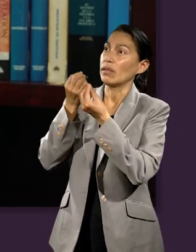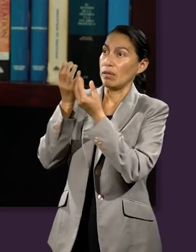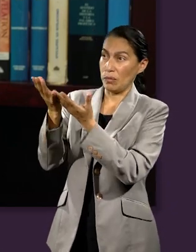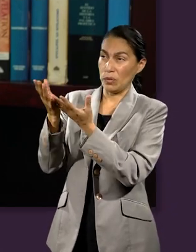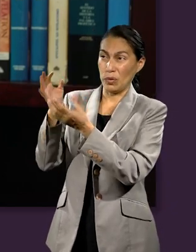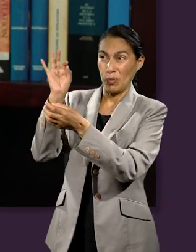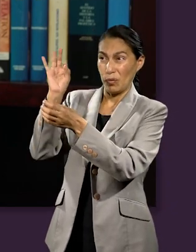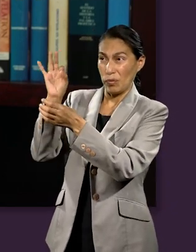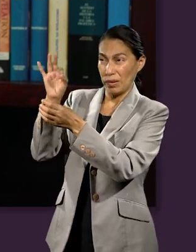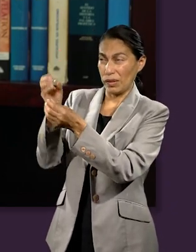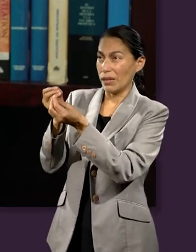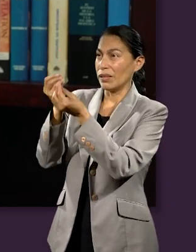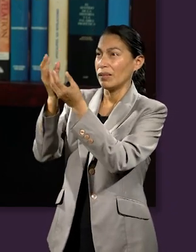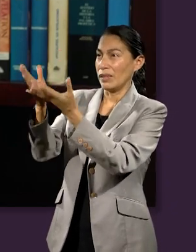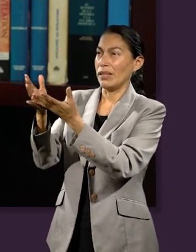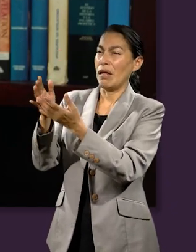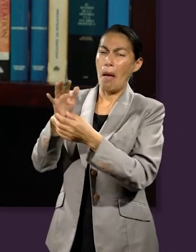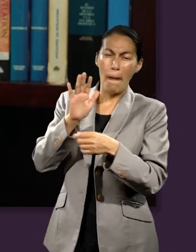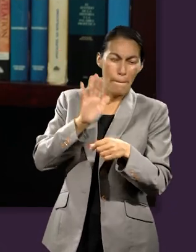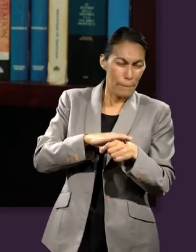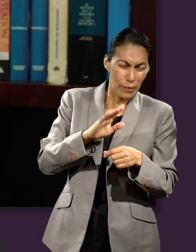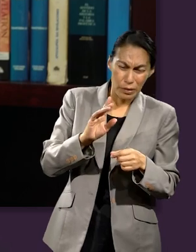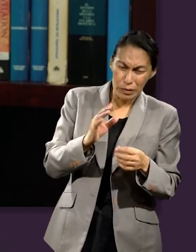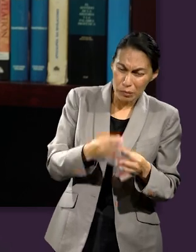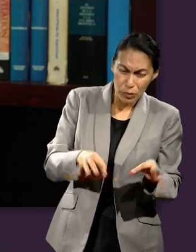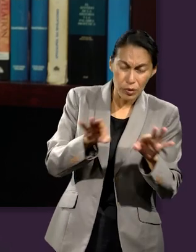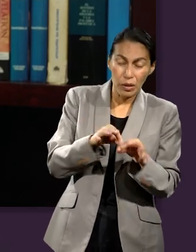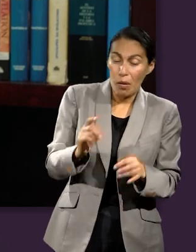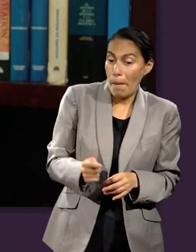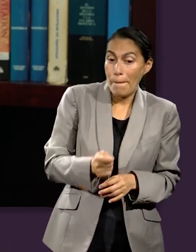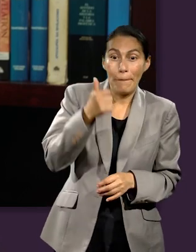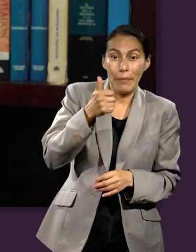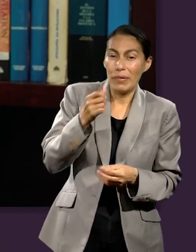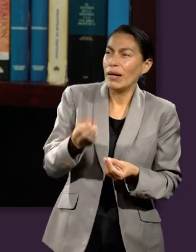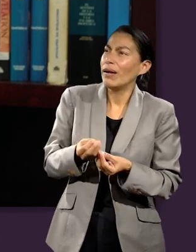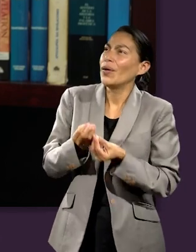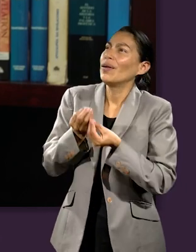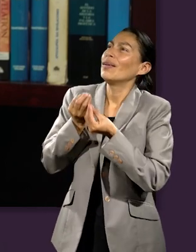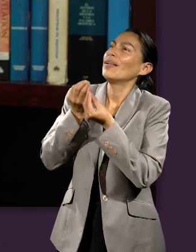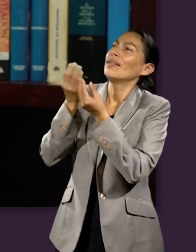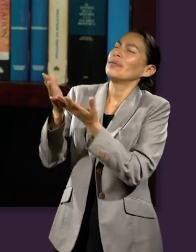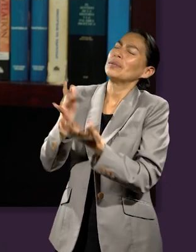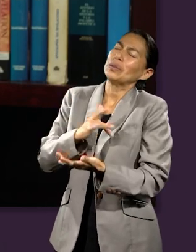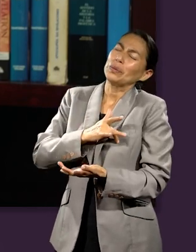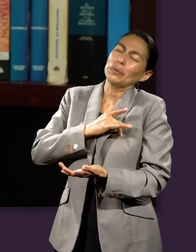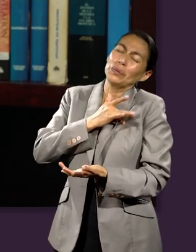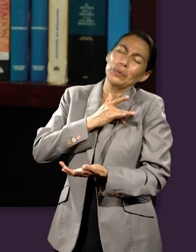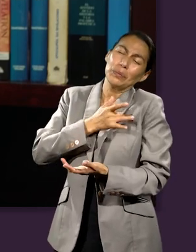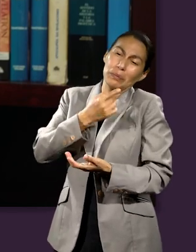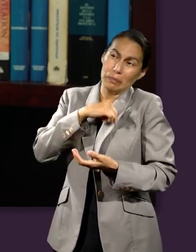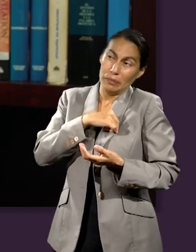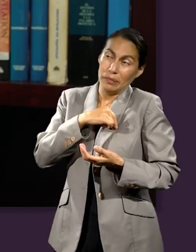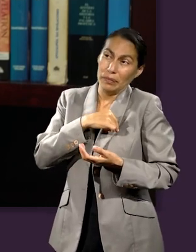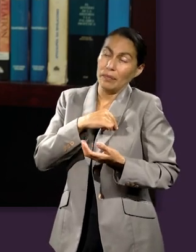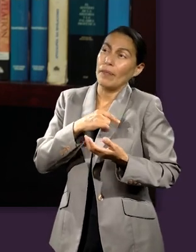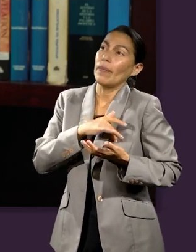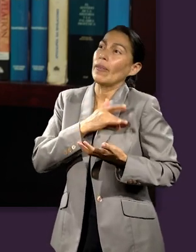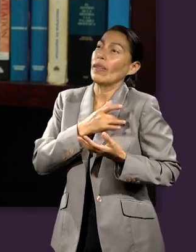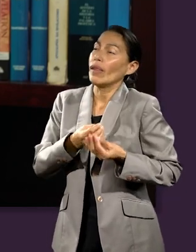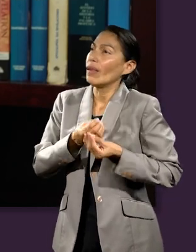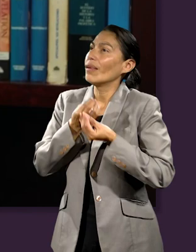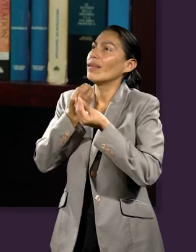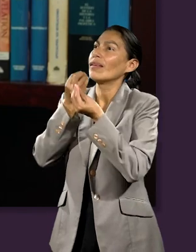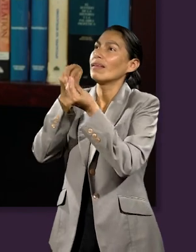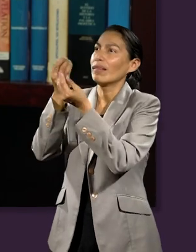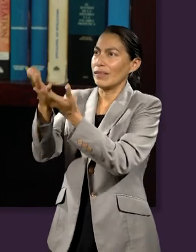nosotros al dar nuestras ofrendas, al traer nuestras primicias, al traer todo